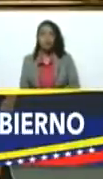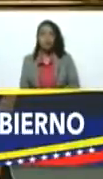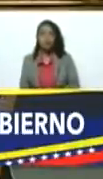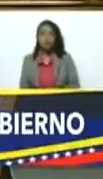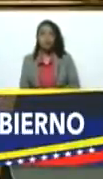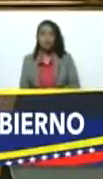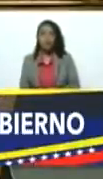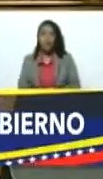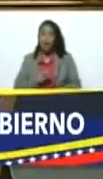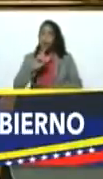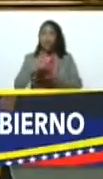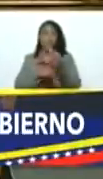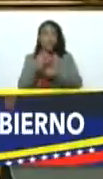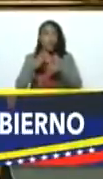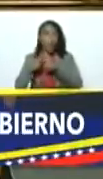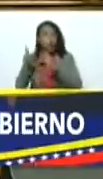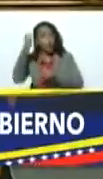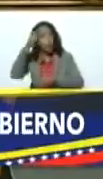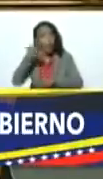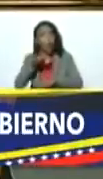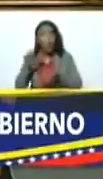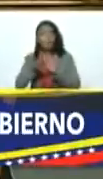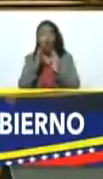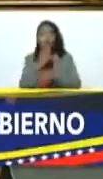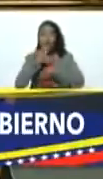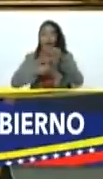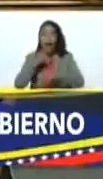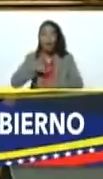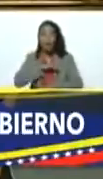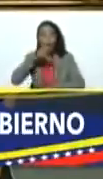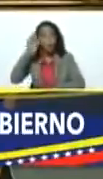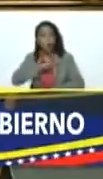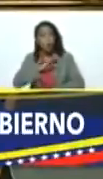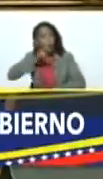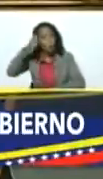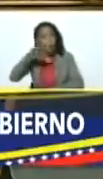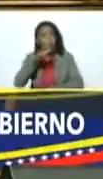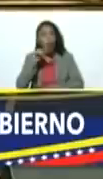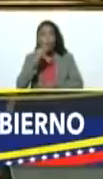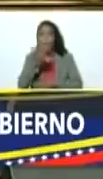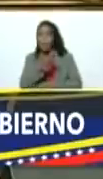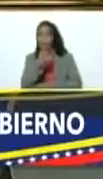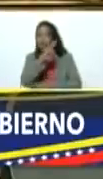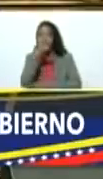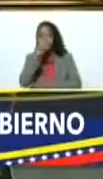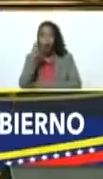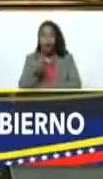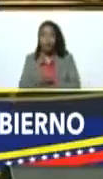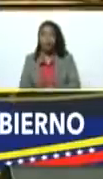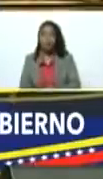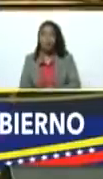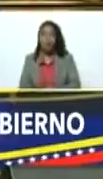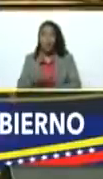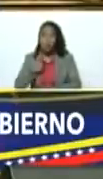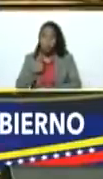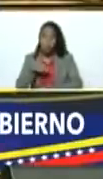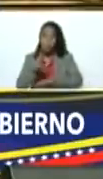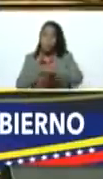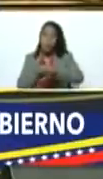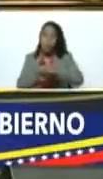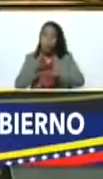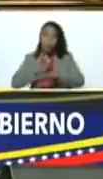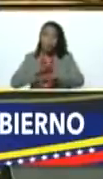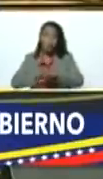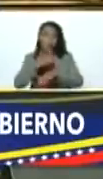no ha habido otro pueblo en el mundo que haga lo que hizo nuestro pueblo hace 200 años no lo ha habido y me perdonan porque ha